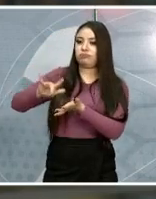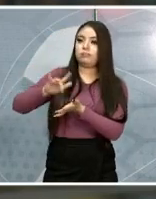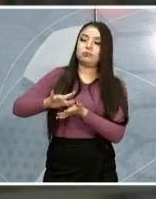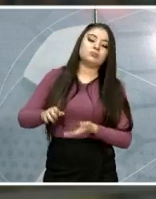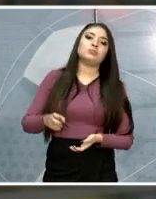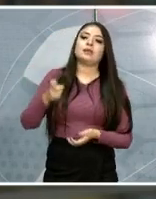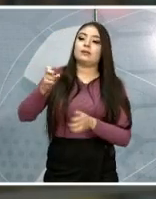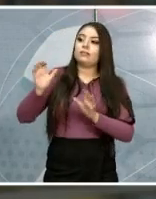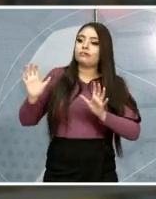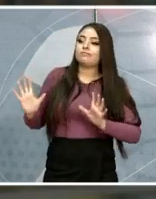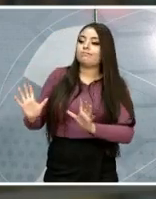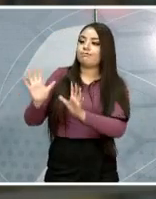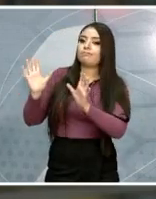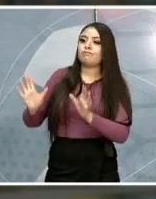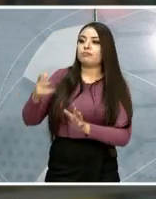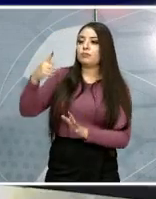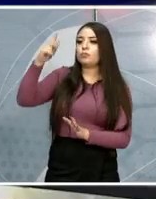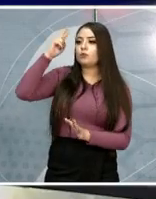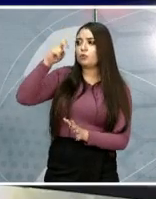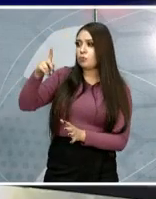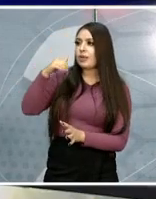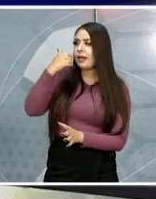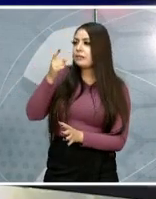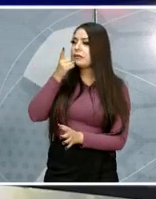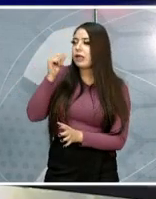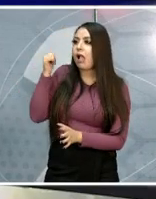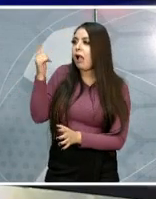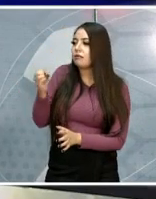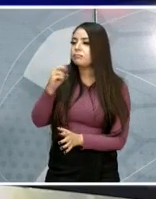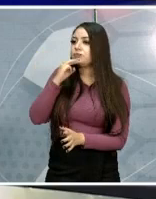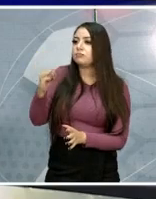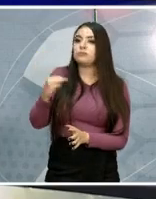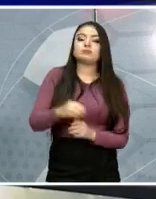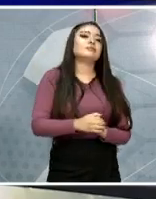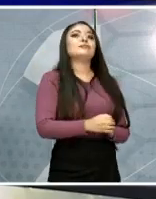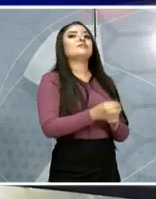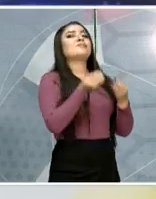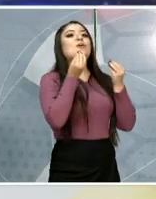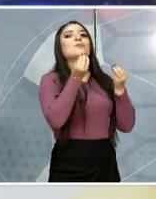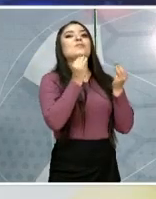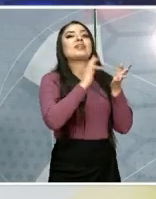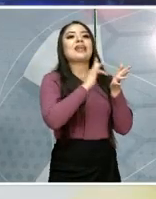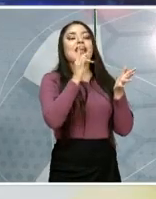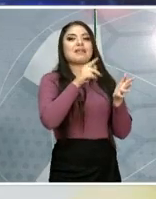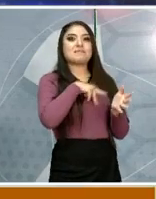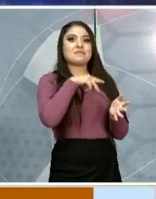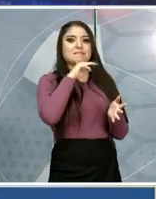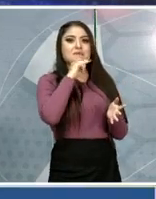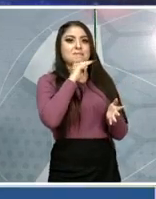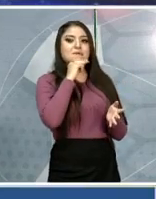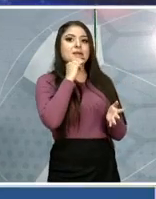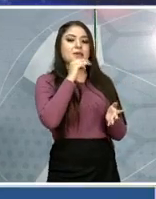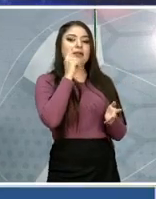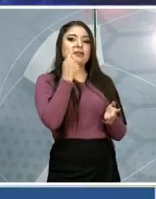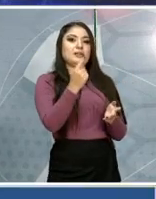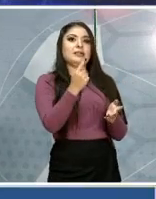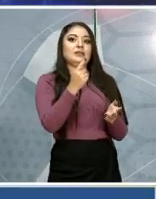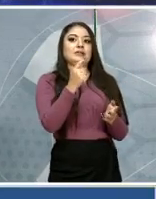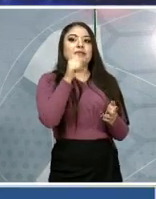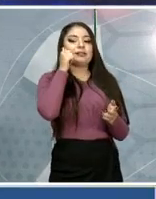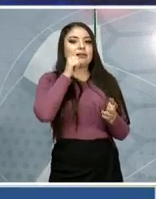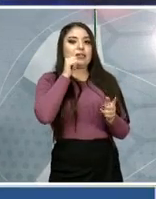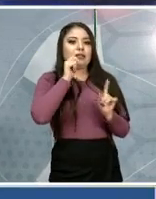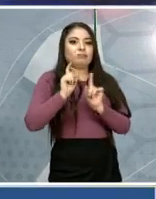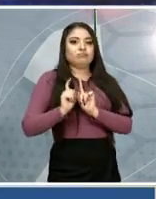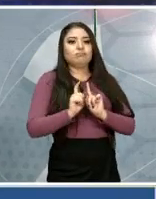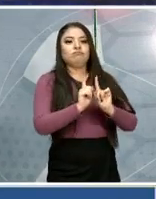sus sueños. ¿Algo que le quieras decir a mamá, a papá? Pues muchas gracias a mi mamá, que a pesar de todo está conmigo, sea lo que sea,